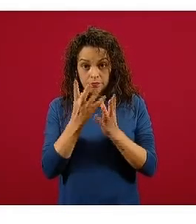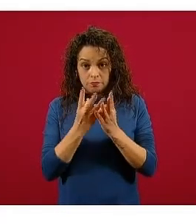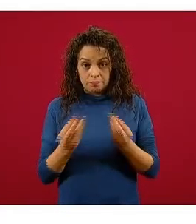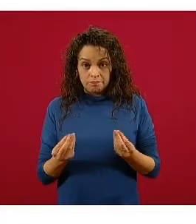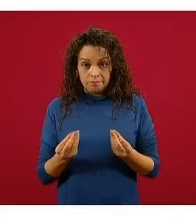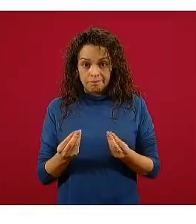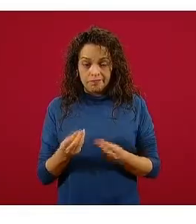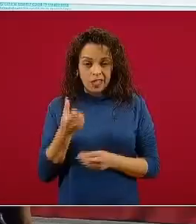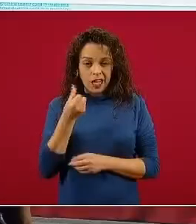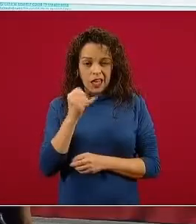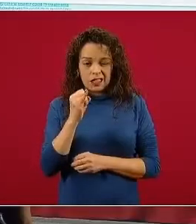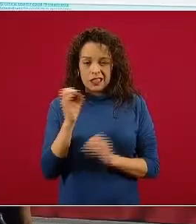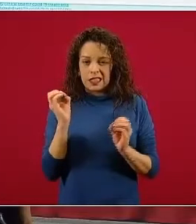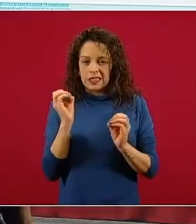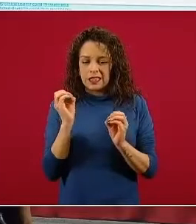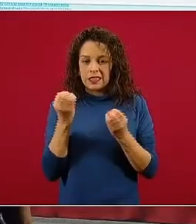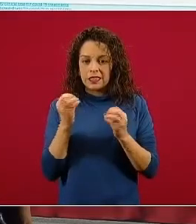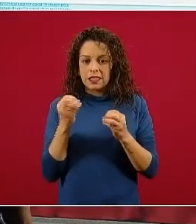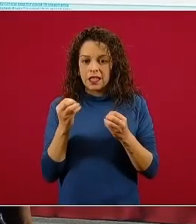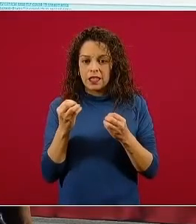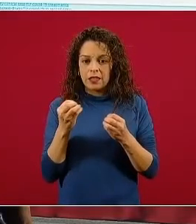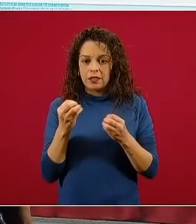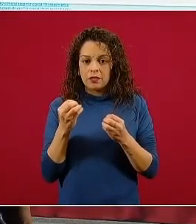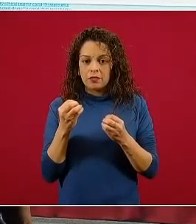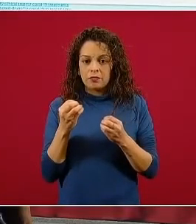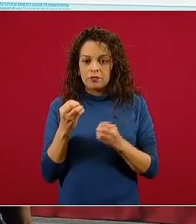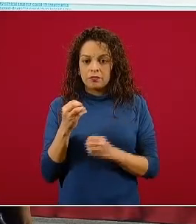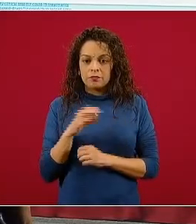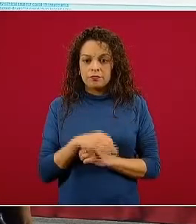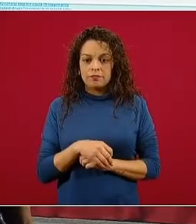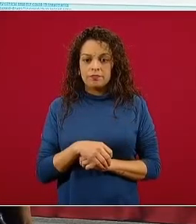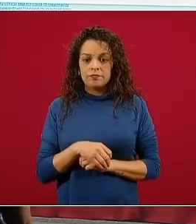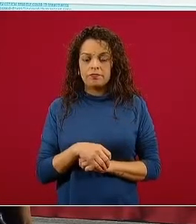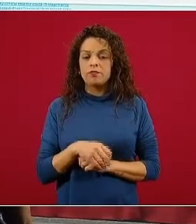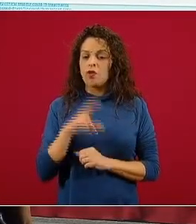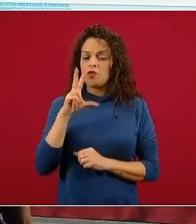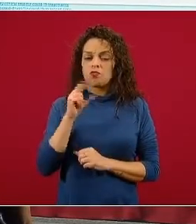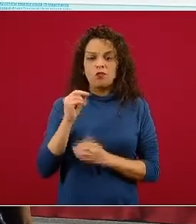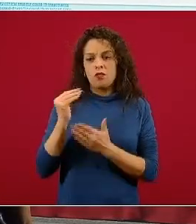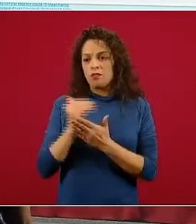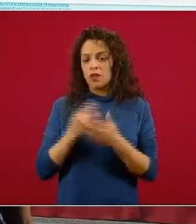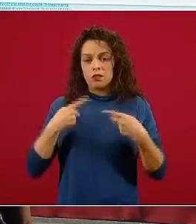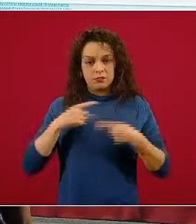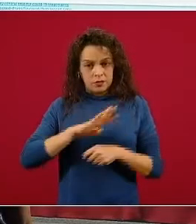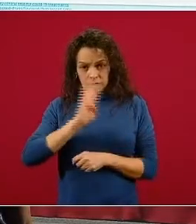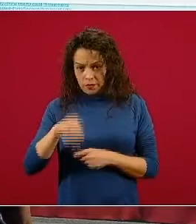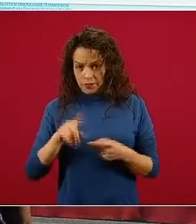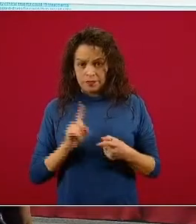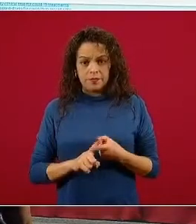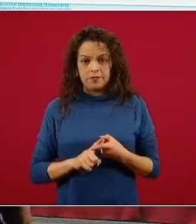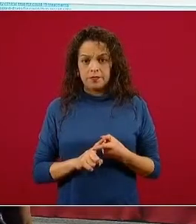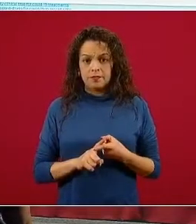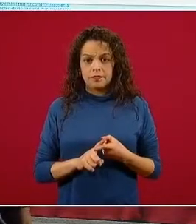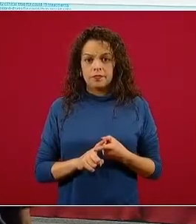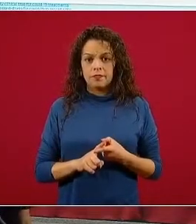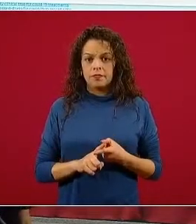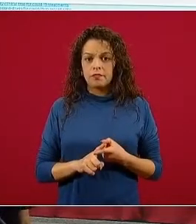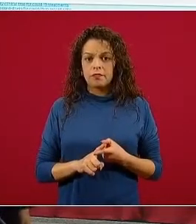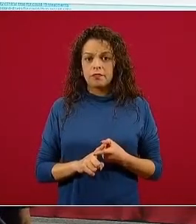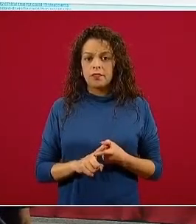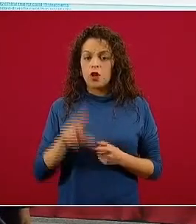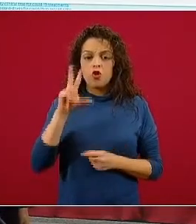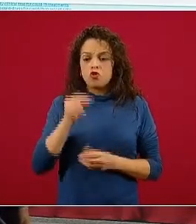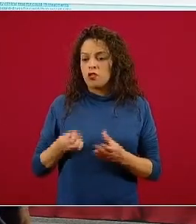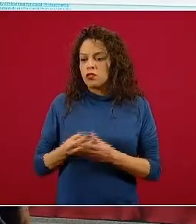efecto en los desenlaces de interés, en reducir la mortalidad, en acortar la estancia hospitalaria